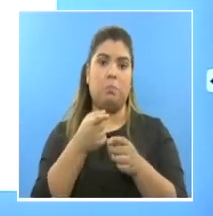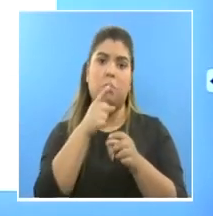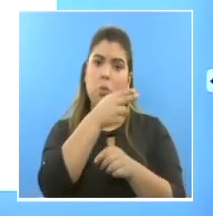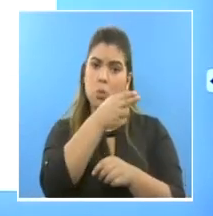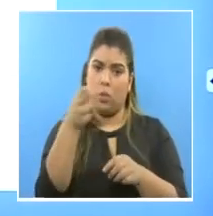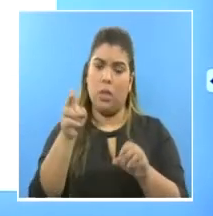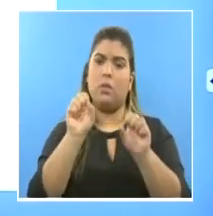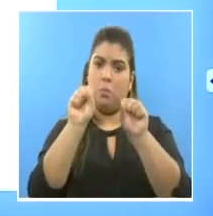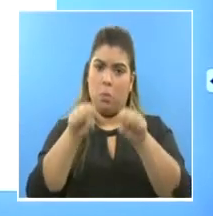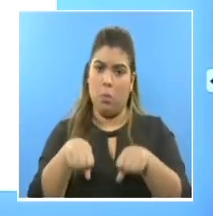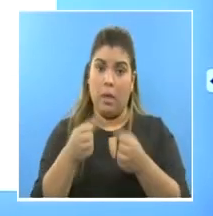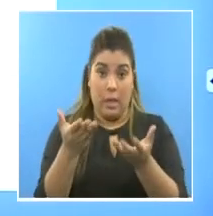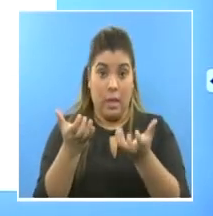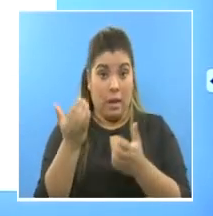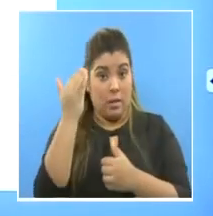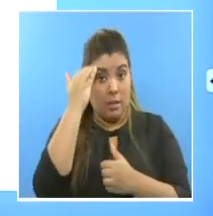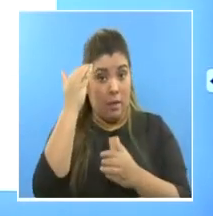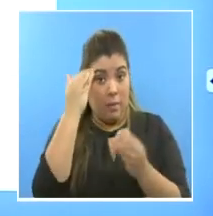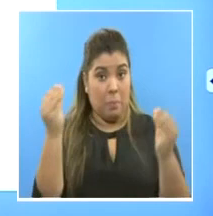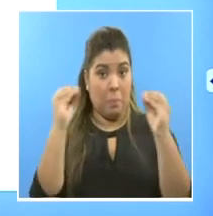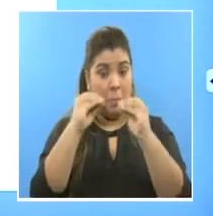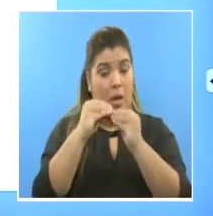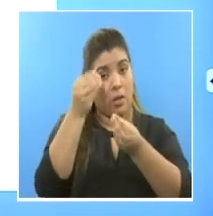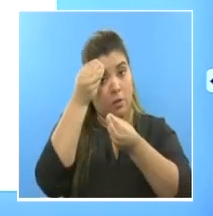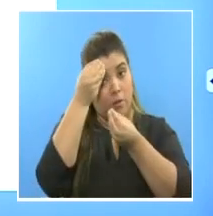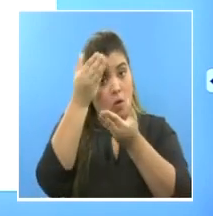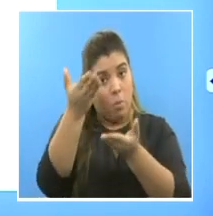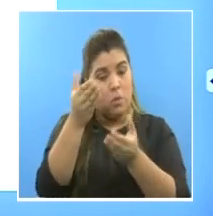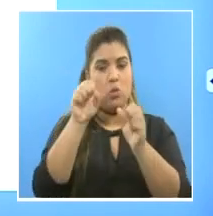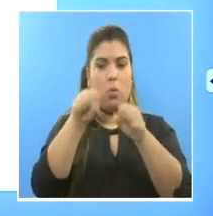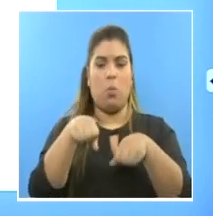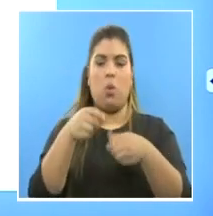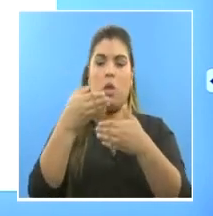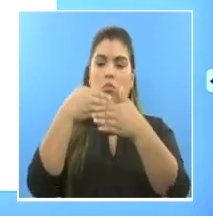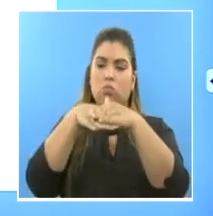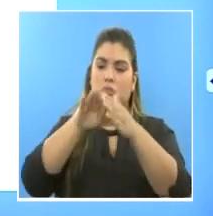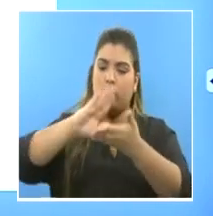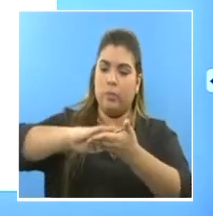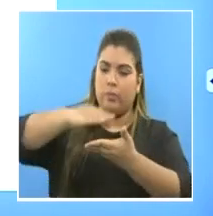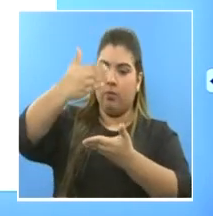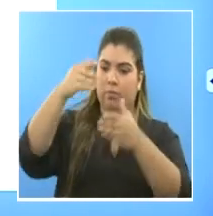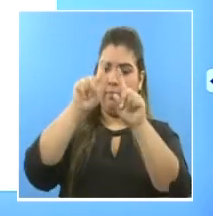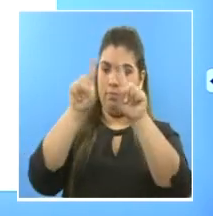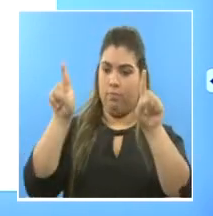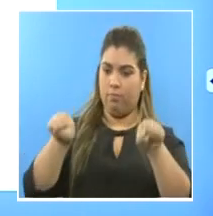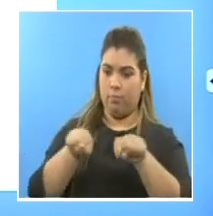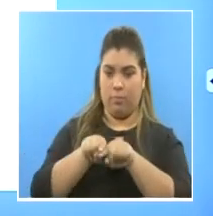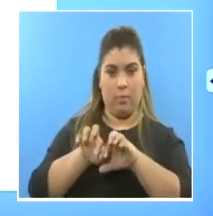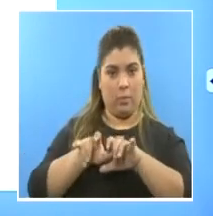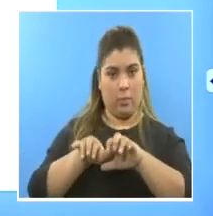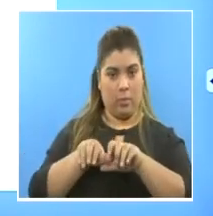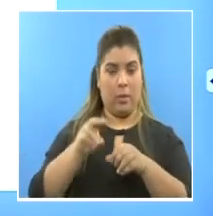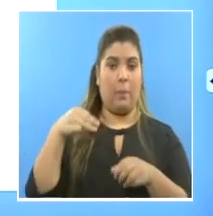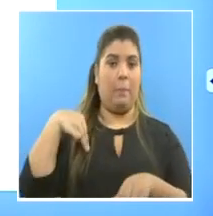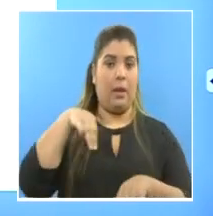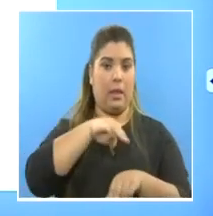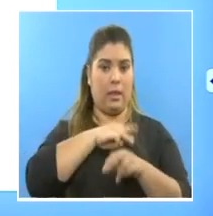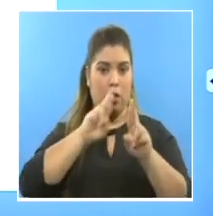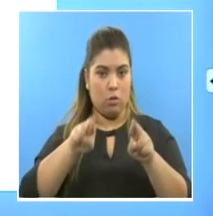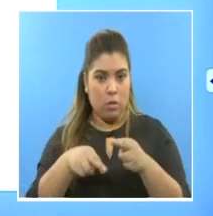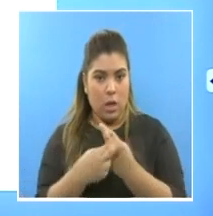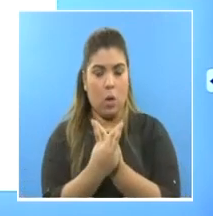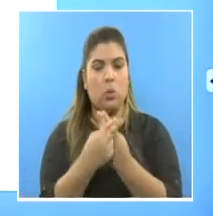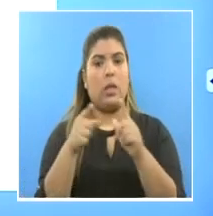accesar a todos estos cuadros en la página web del Ministerio de Salud y seguir los